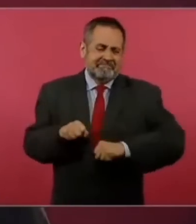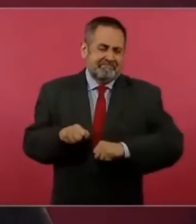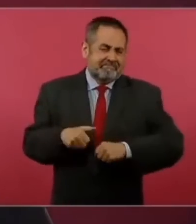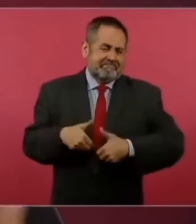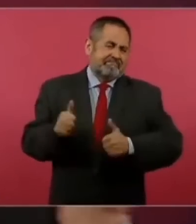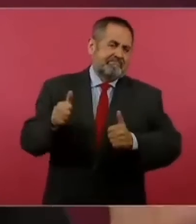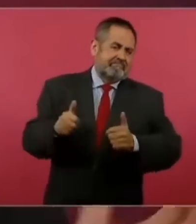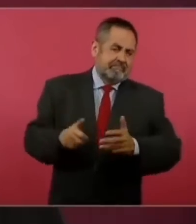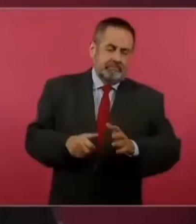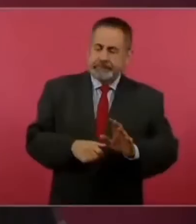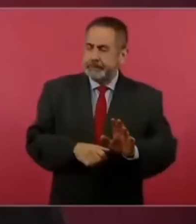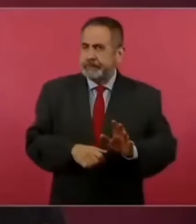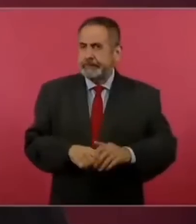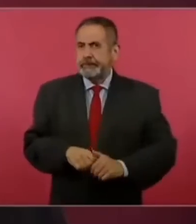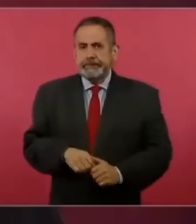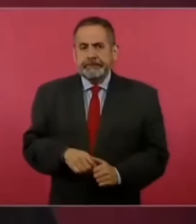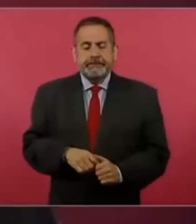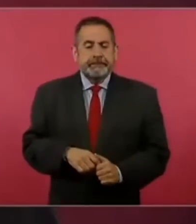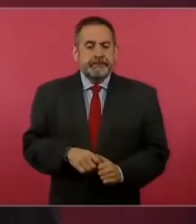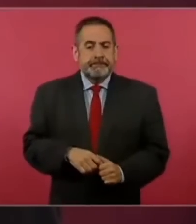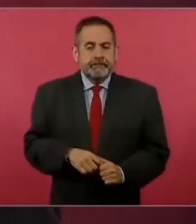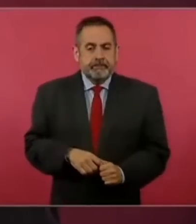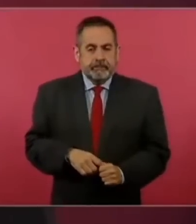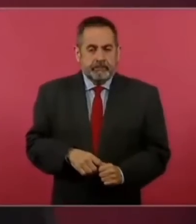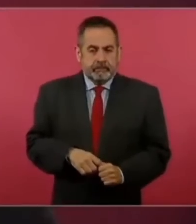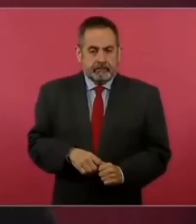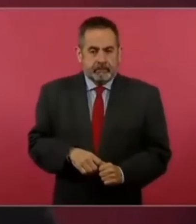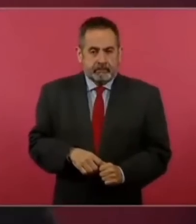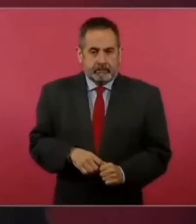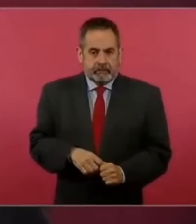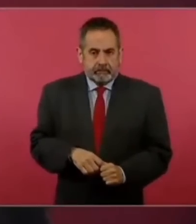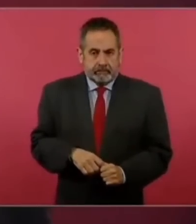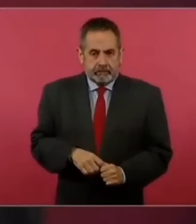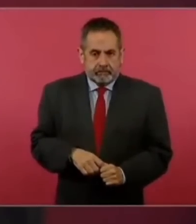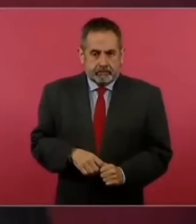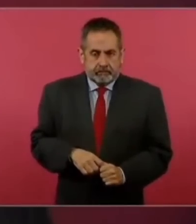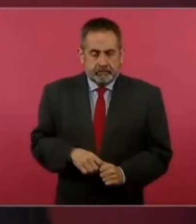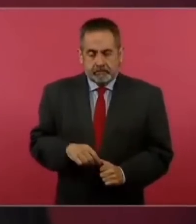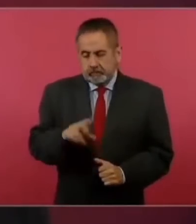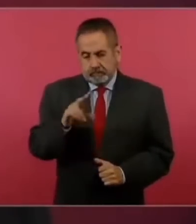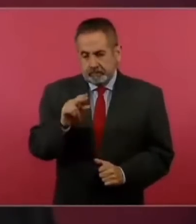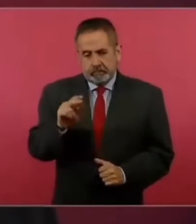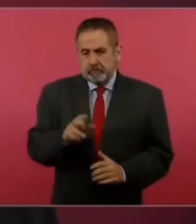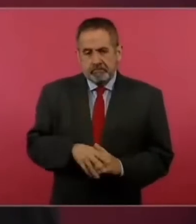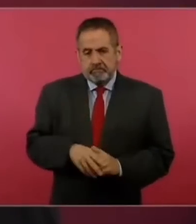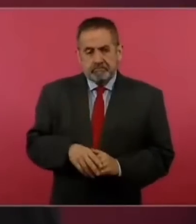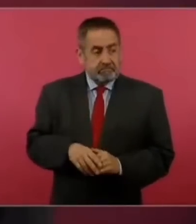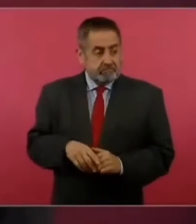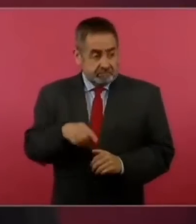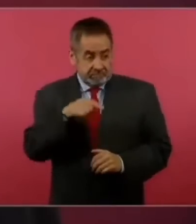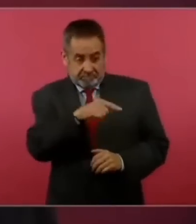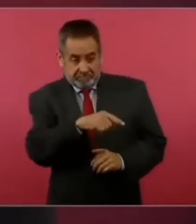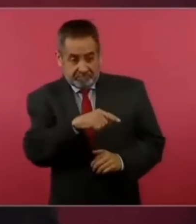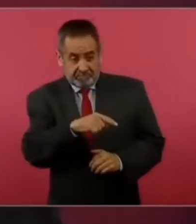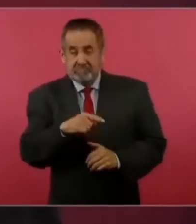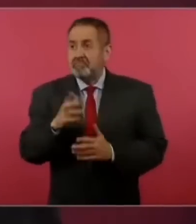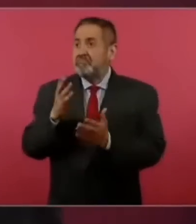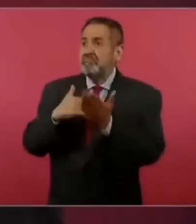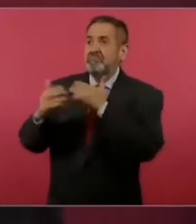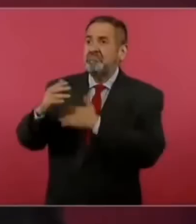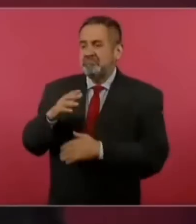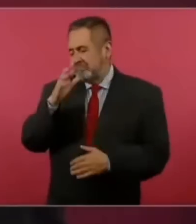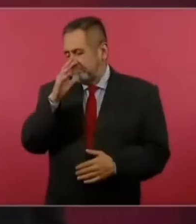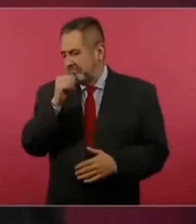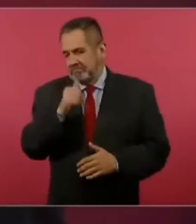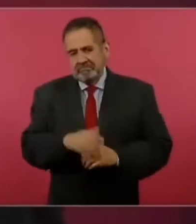entonces sí este pues no saldríamos como país porque lo que más daña